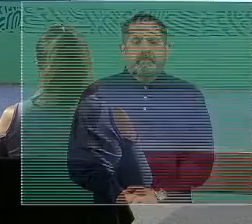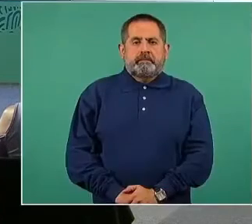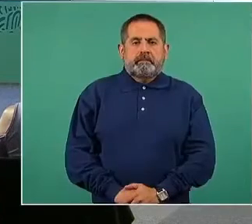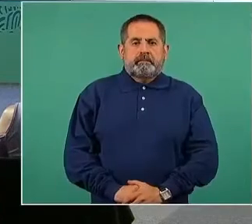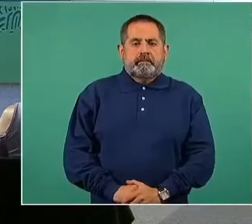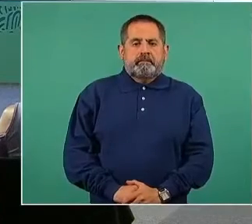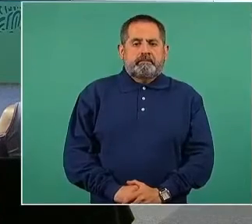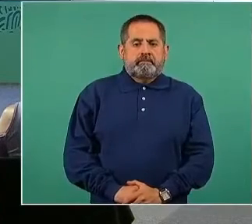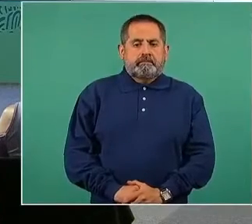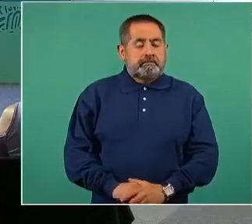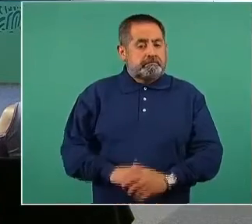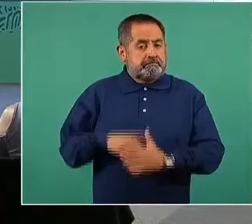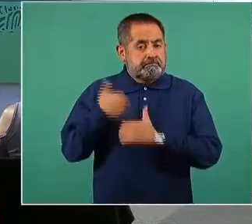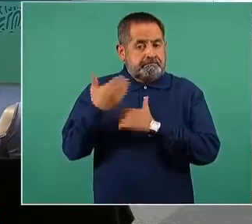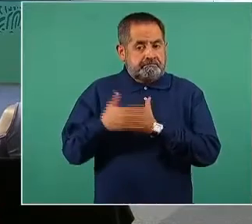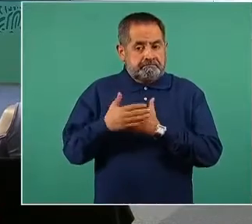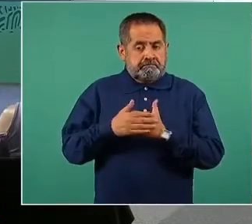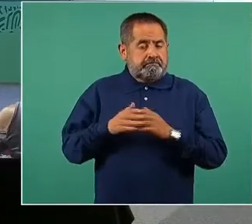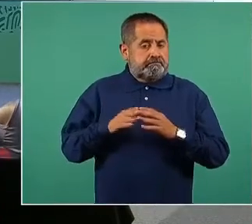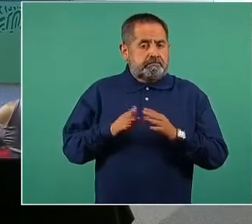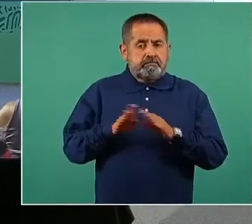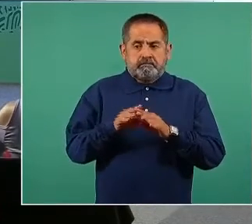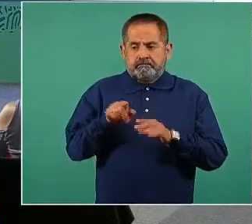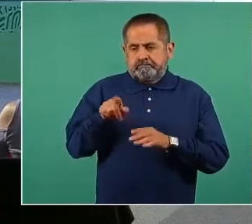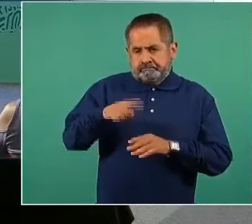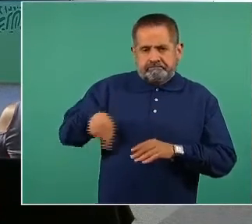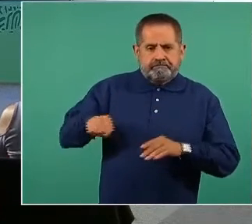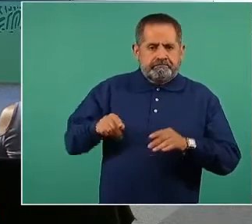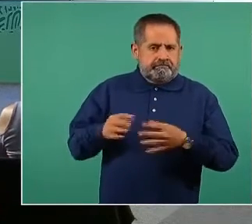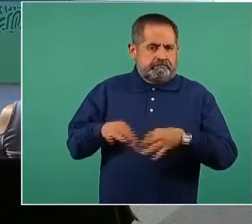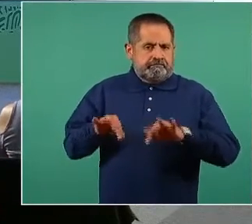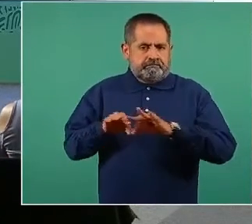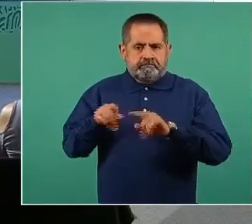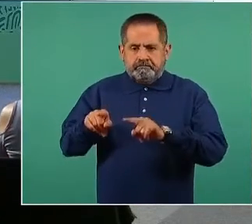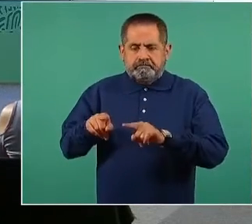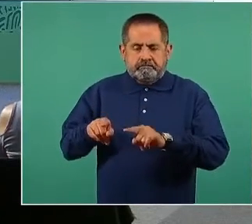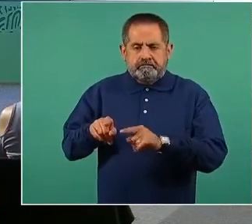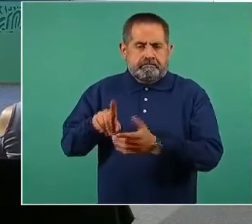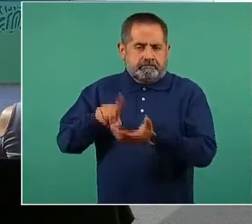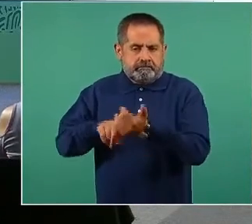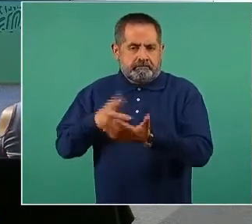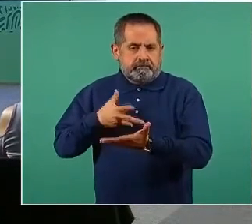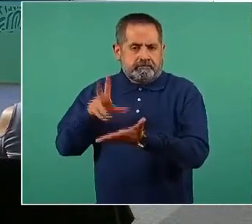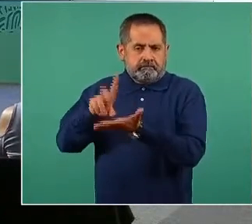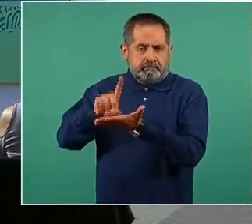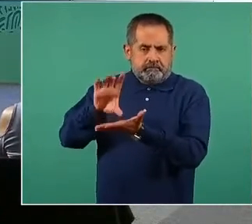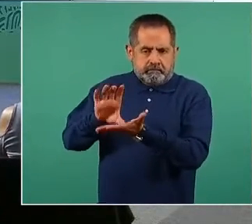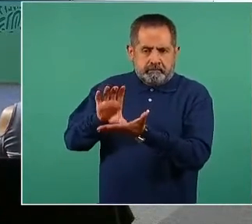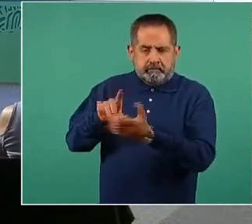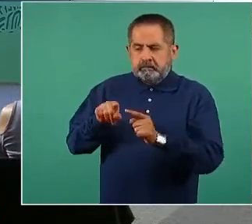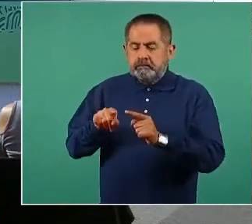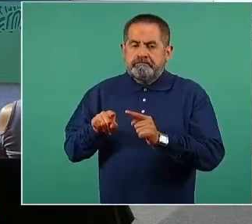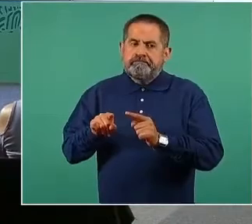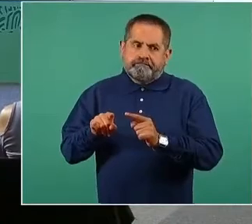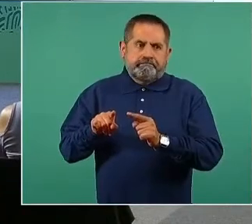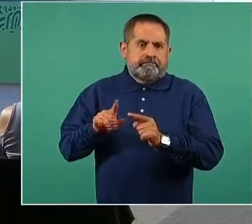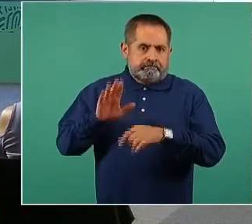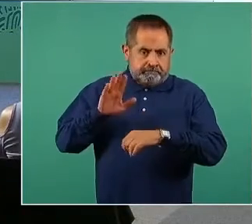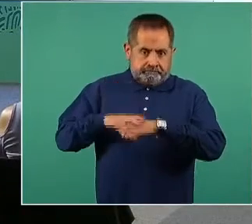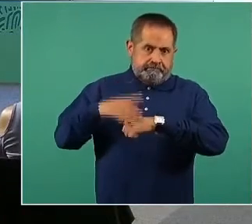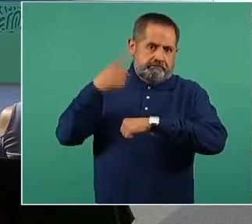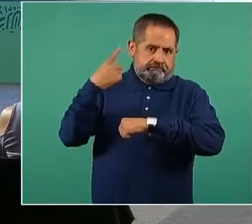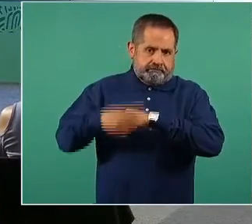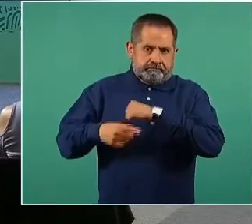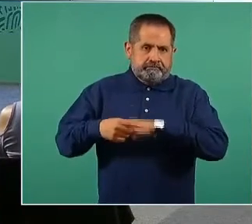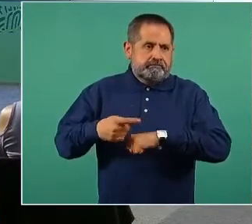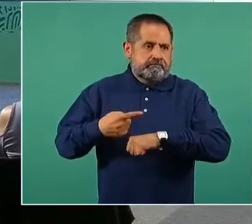contemplando por la importancia que tiene el vivir con una discapacidad que les eleva el riesgo